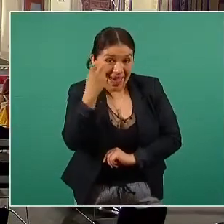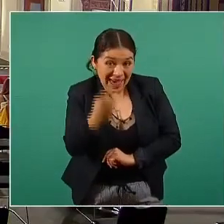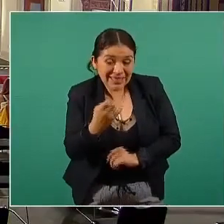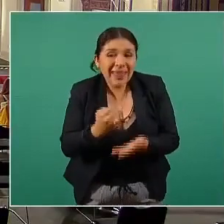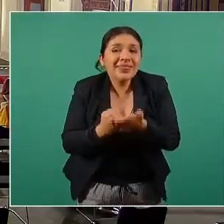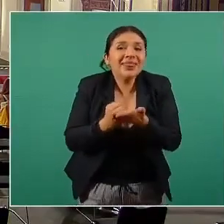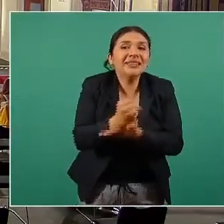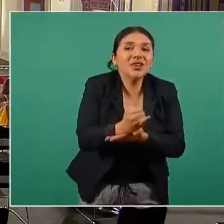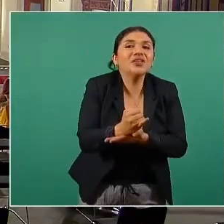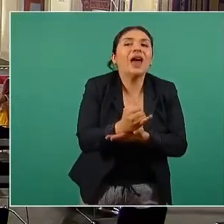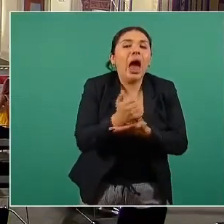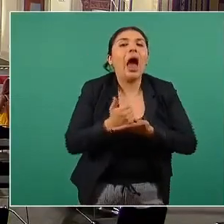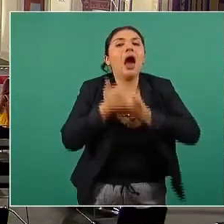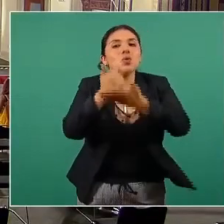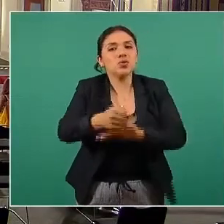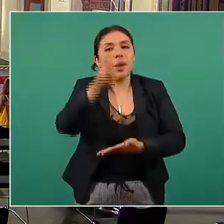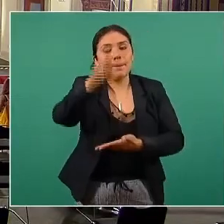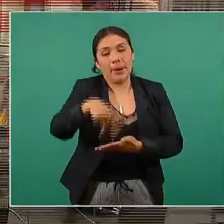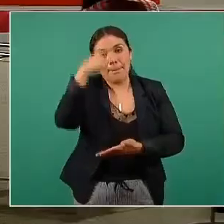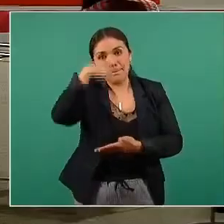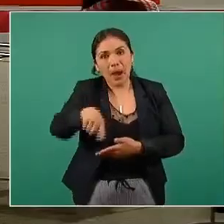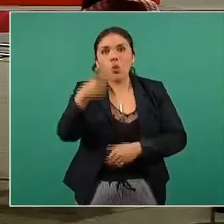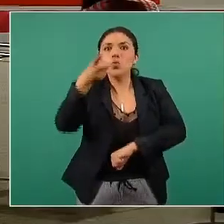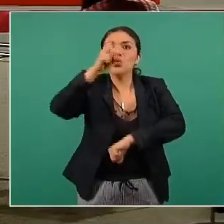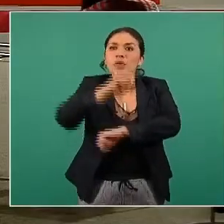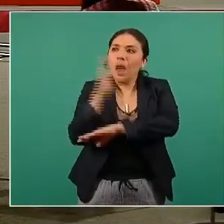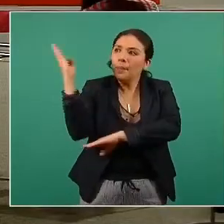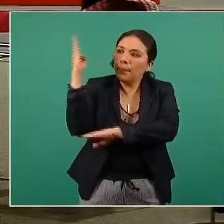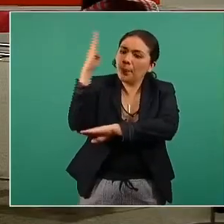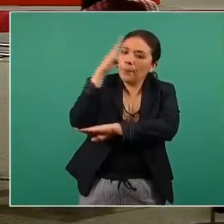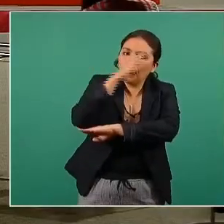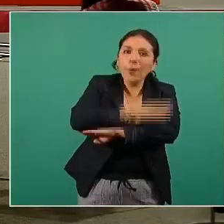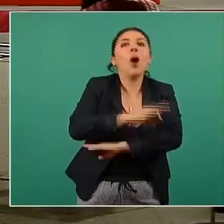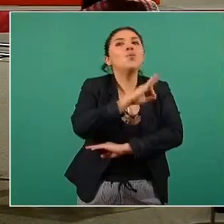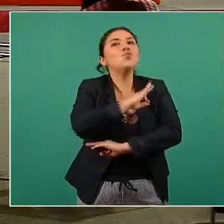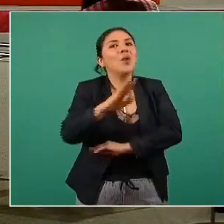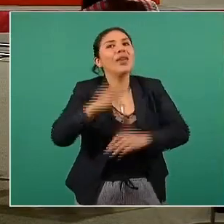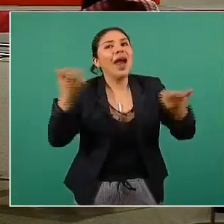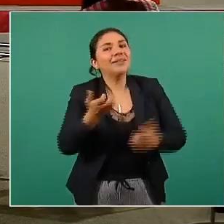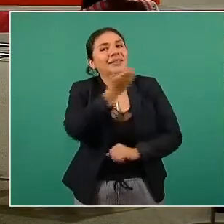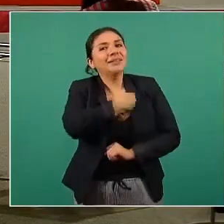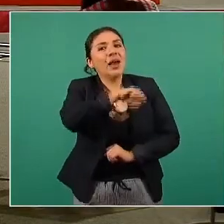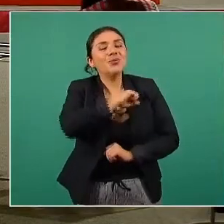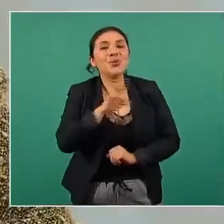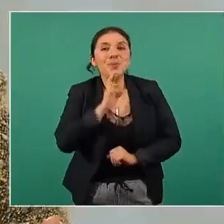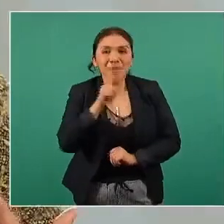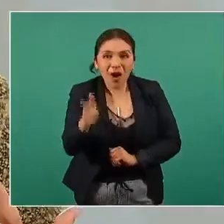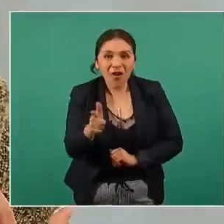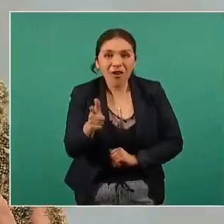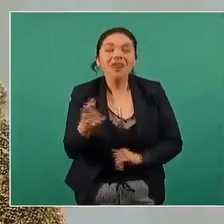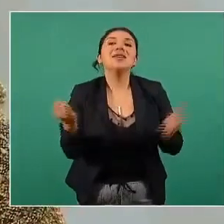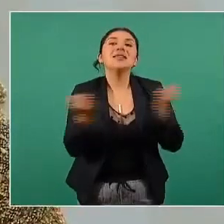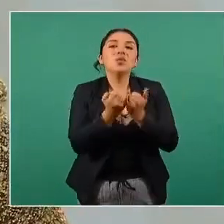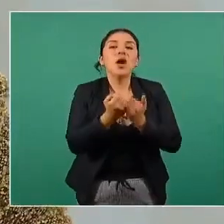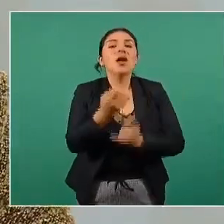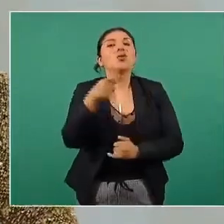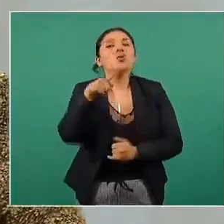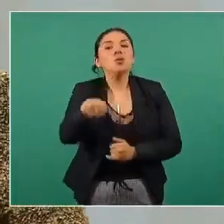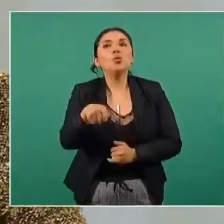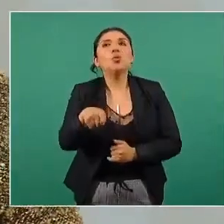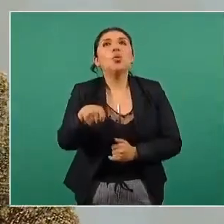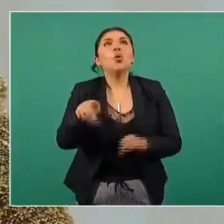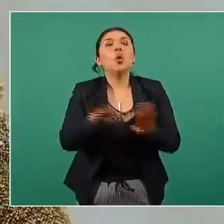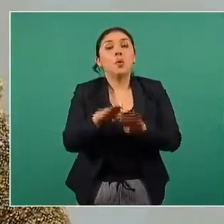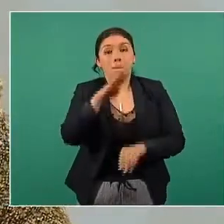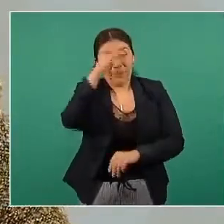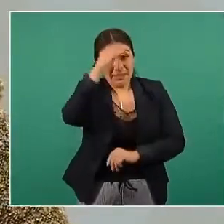decisiones que nos van a ayudar a lo largo del día a lograr una mejor salud y sobre todo tener una mejor no